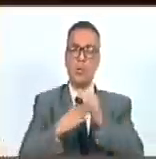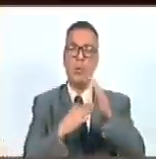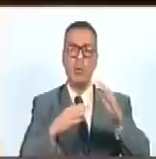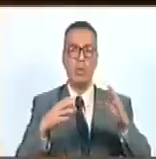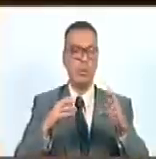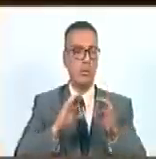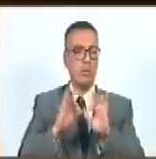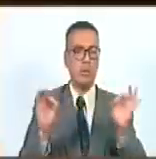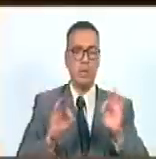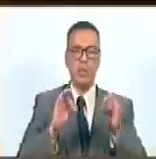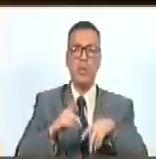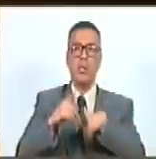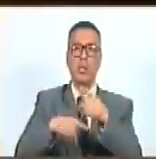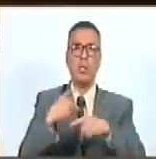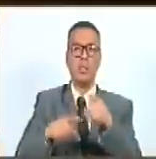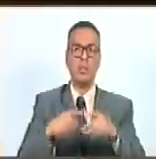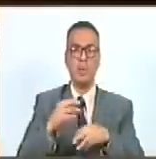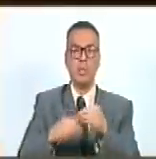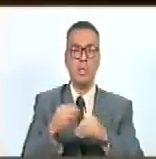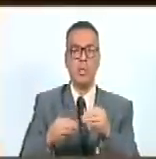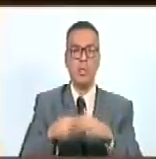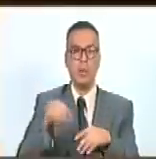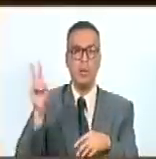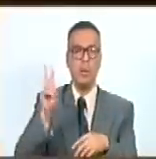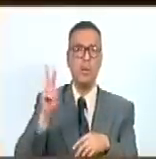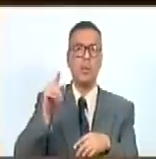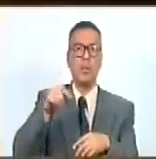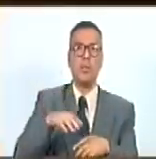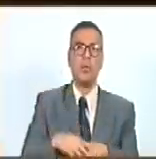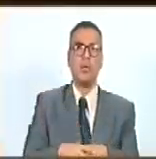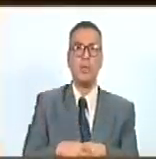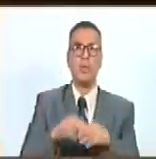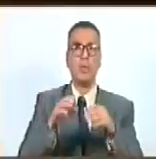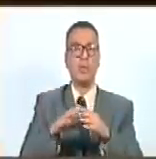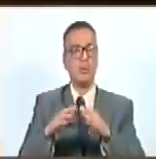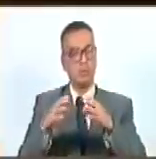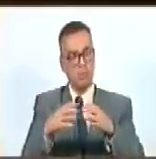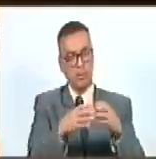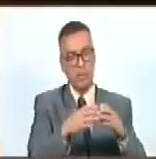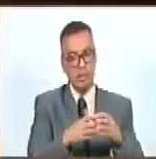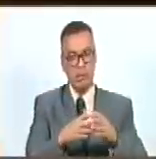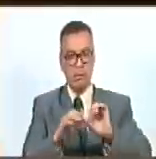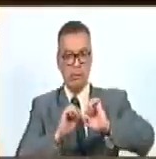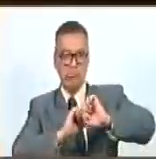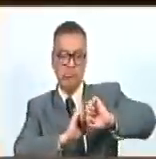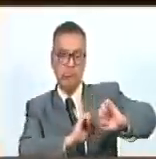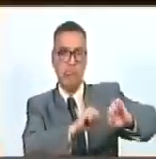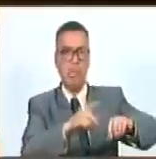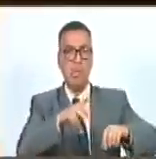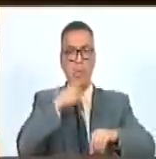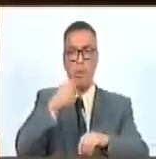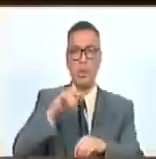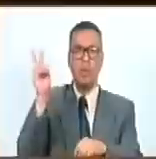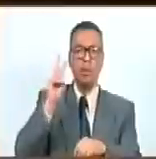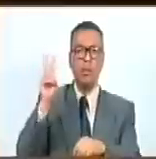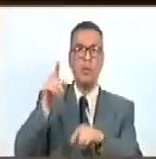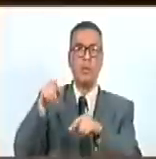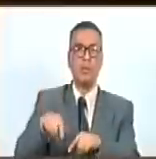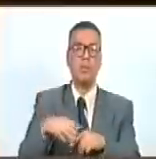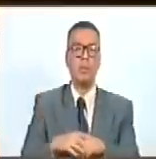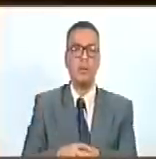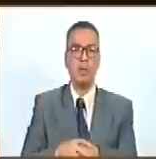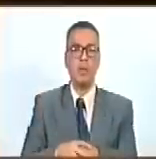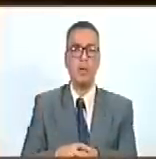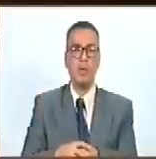obstáculos a lo que ha sido sometido Venezuela por un sector apátrida de la política venezolana y por